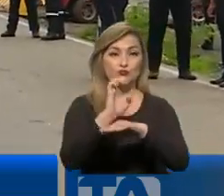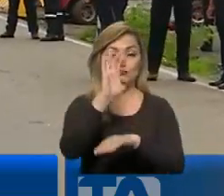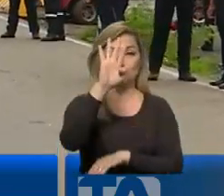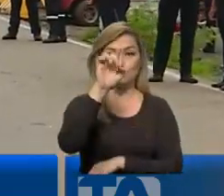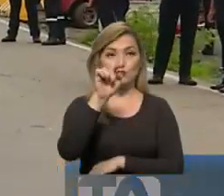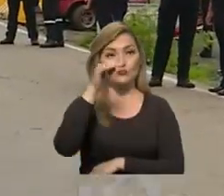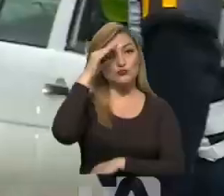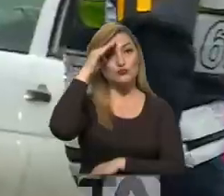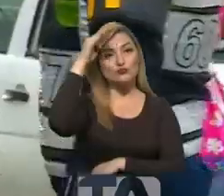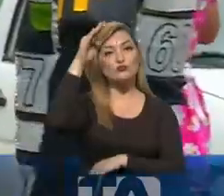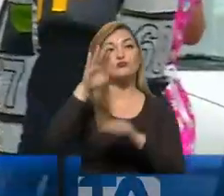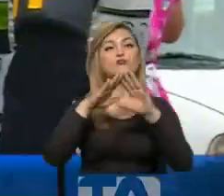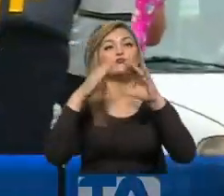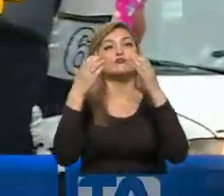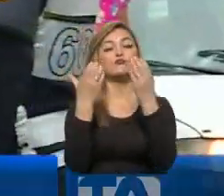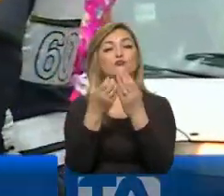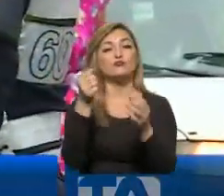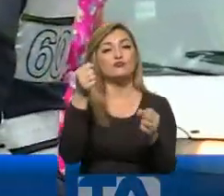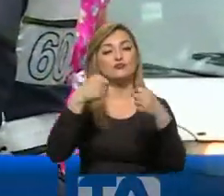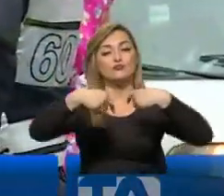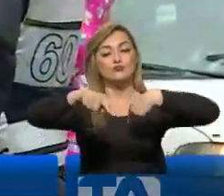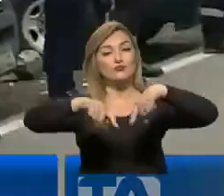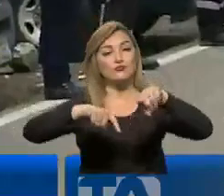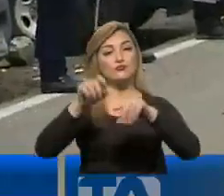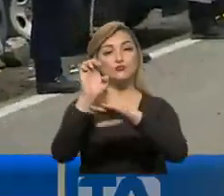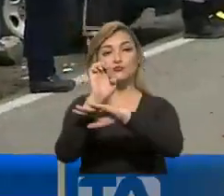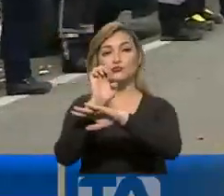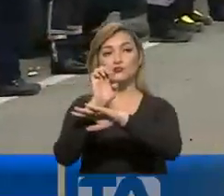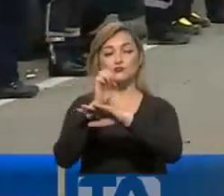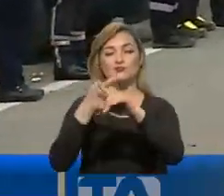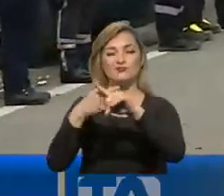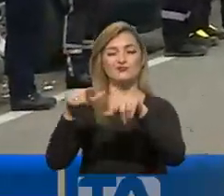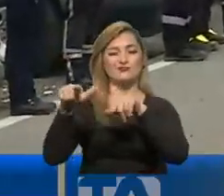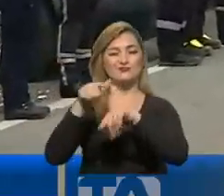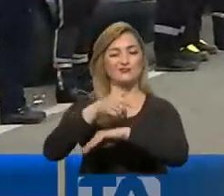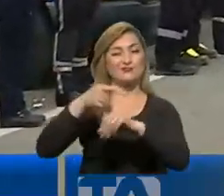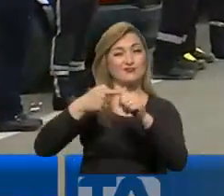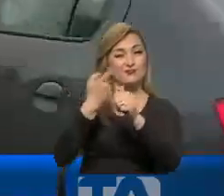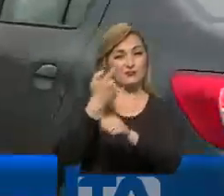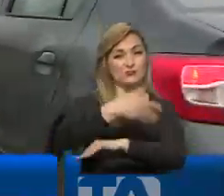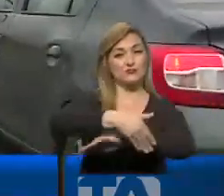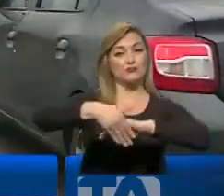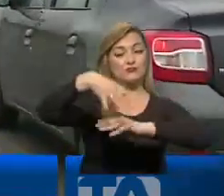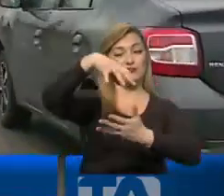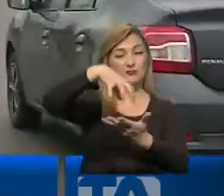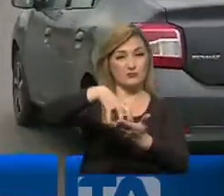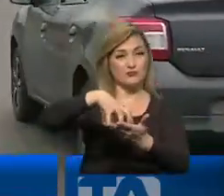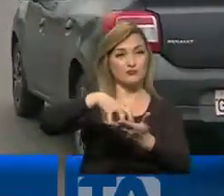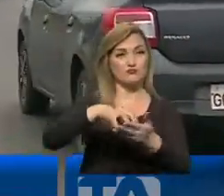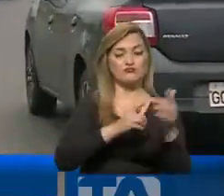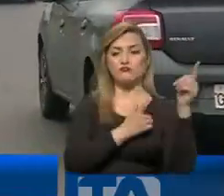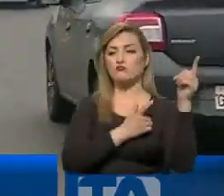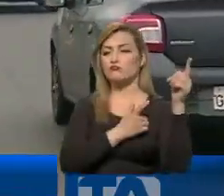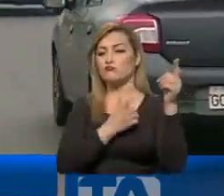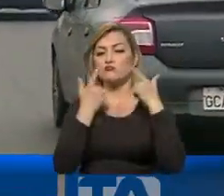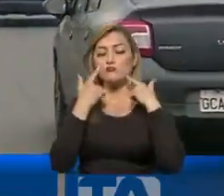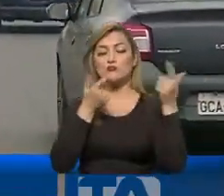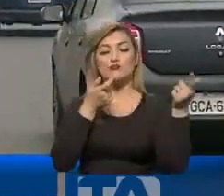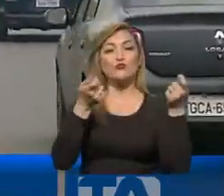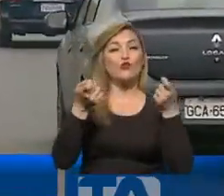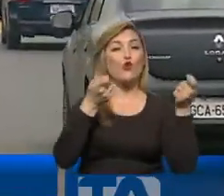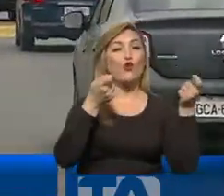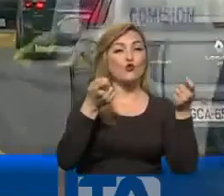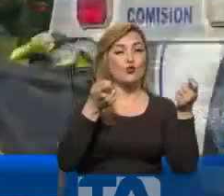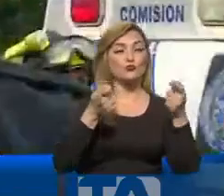4.000 agentes de la Comisión de Tránsito del Ecuador que ya están desplegados en las vías de las principales provincias se encargarán de ejecutar un estricto